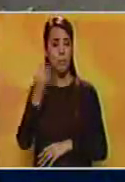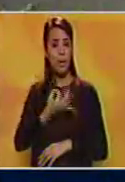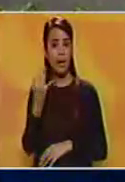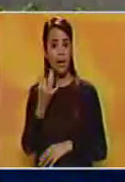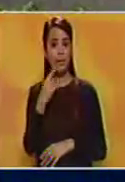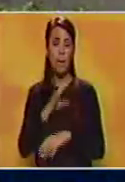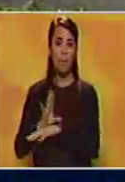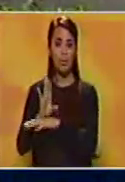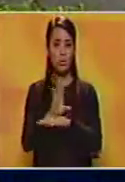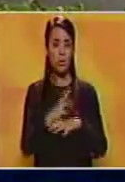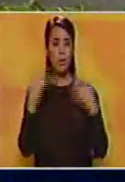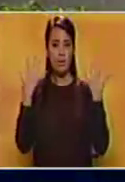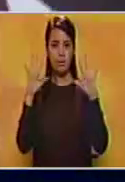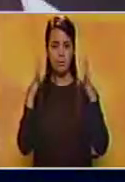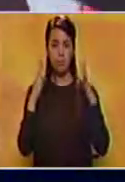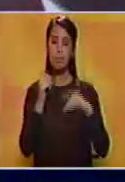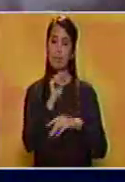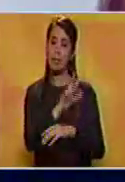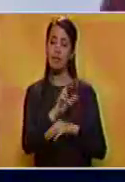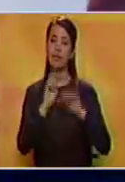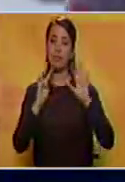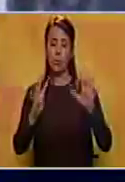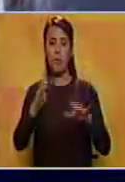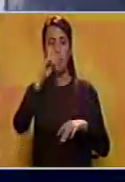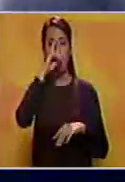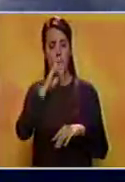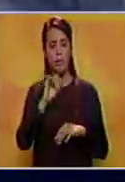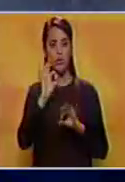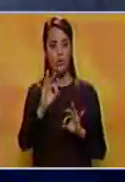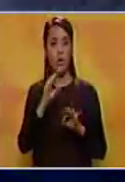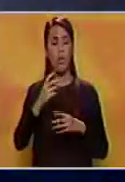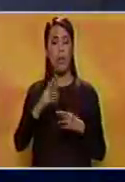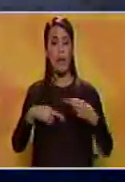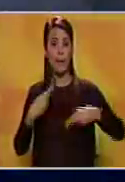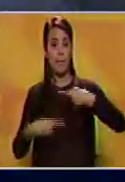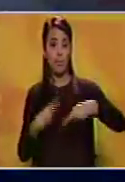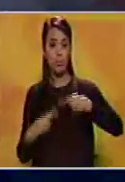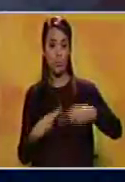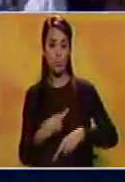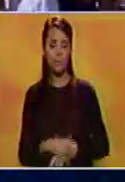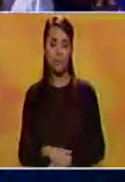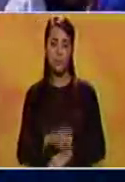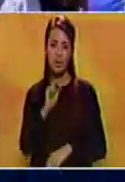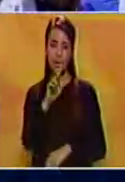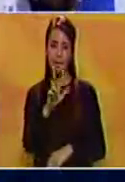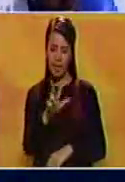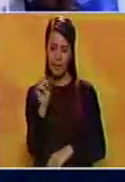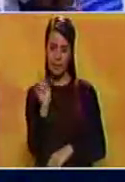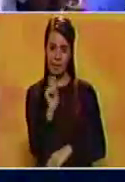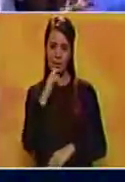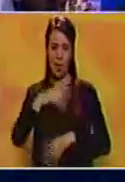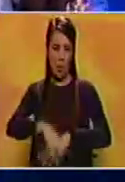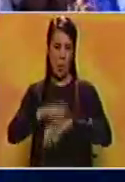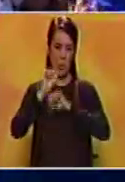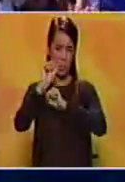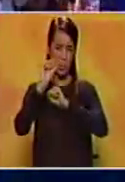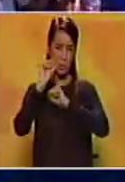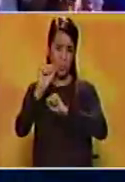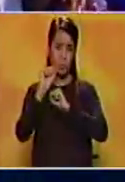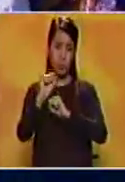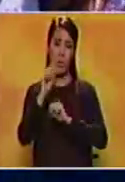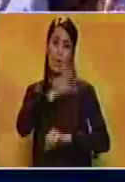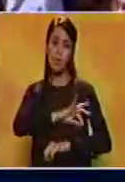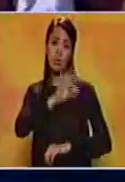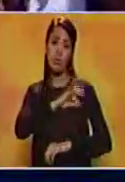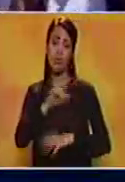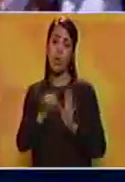durante la celebración del aniversario 39 de la Revolución Sandinista. Se conoció que a tres meses de protestas la Asociación Nicaragüense